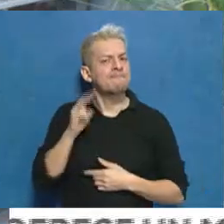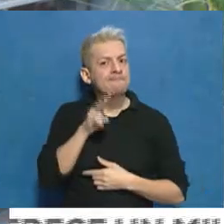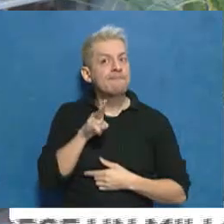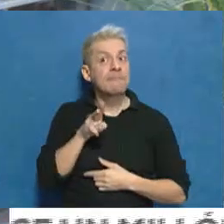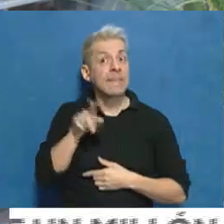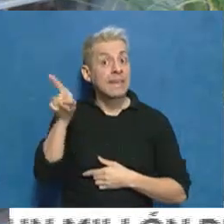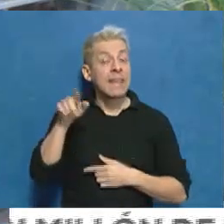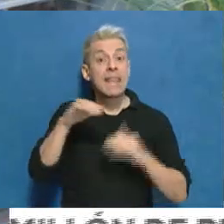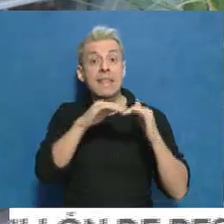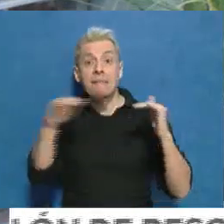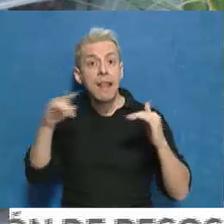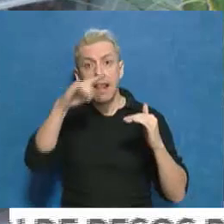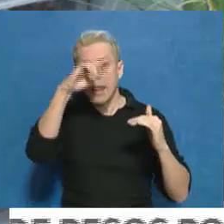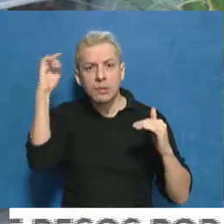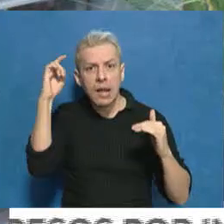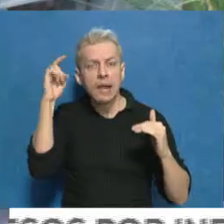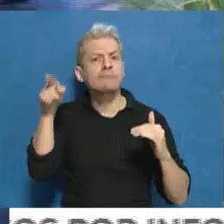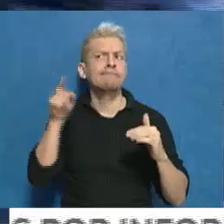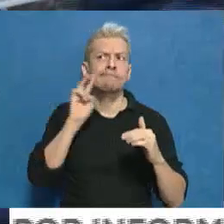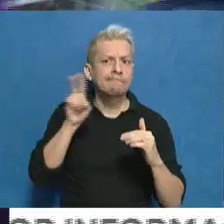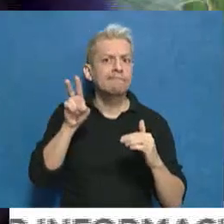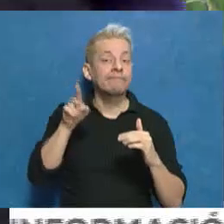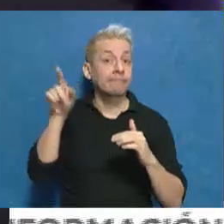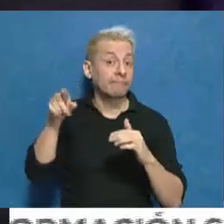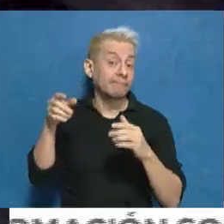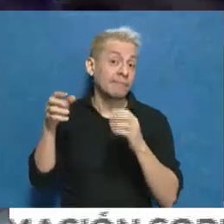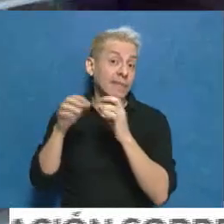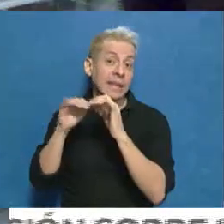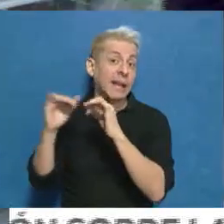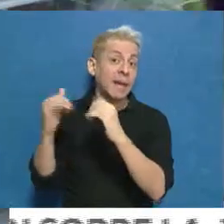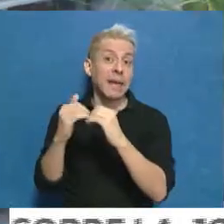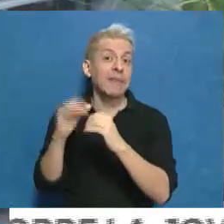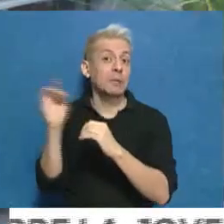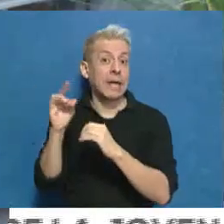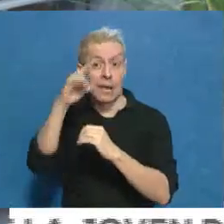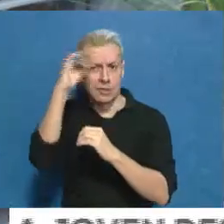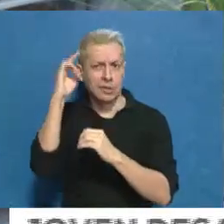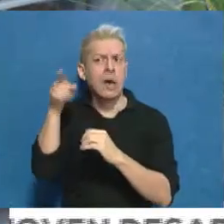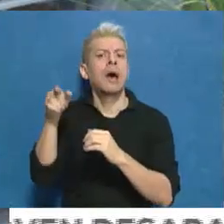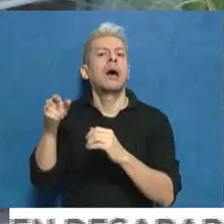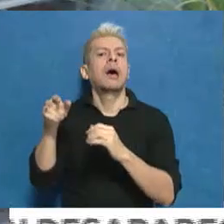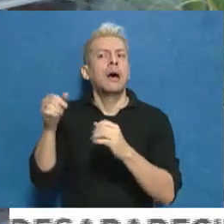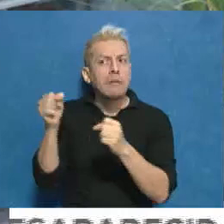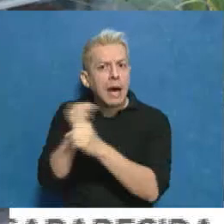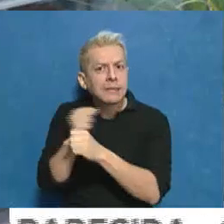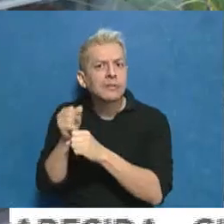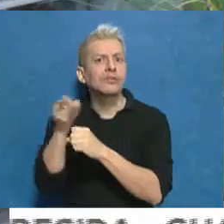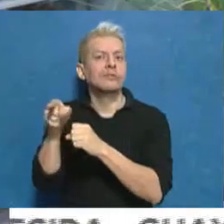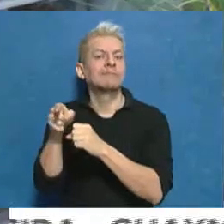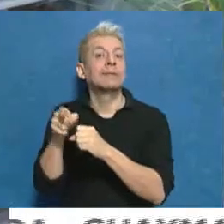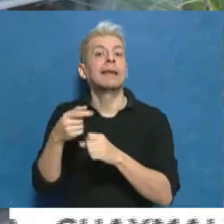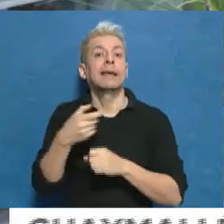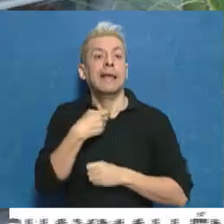nacional, ya hay una media sanción en la Cámara de Diputados de la Nación, en la cual se quiere, de alguna manera, obligar a los